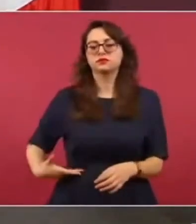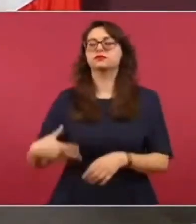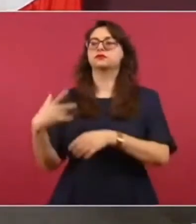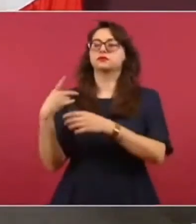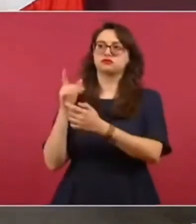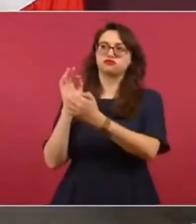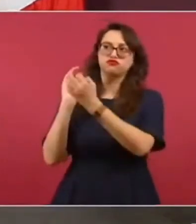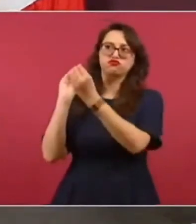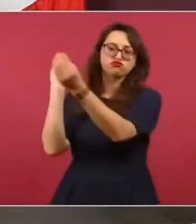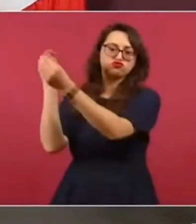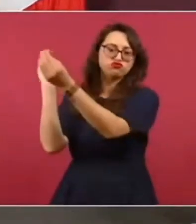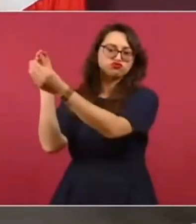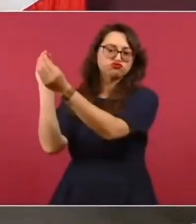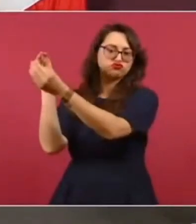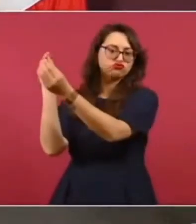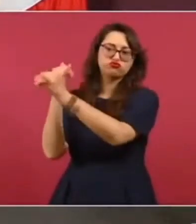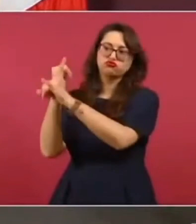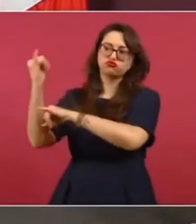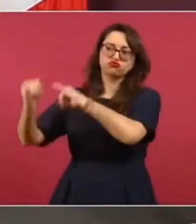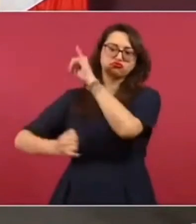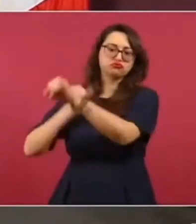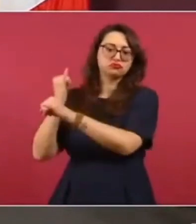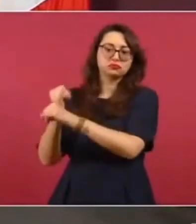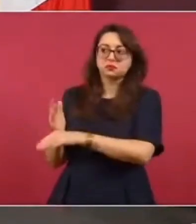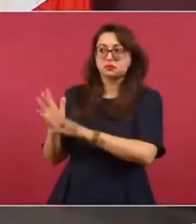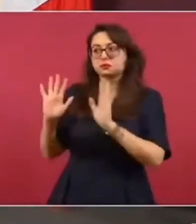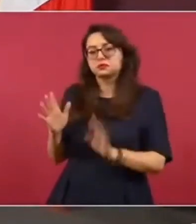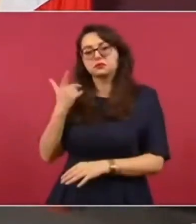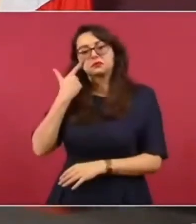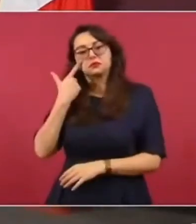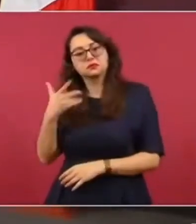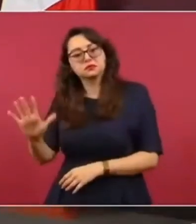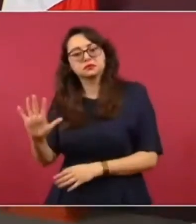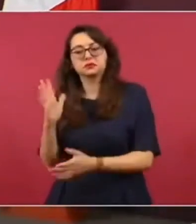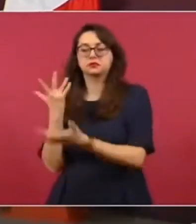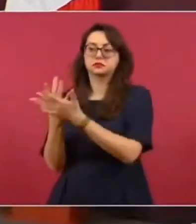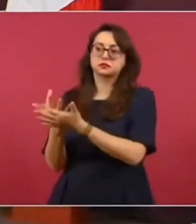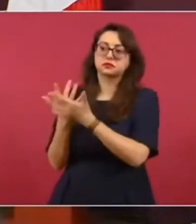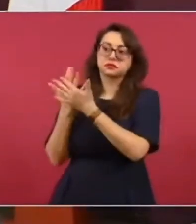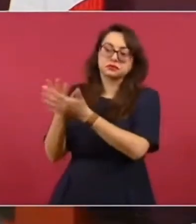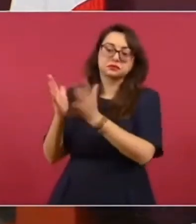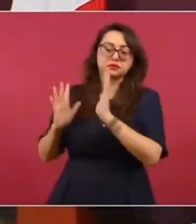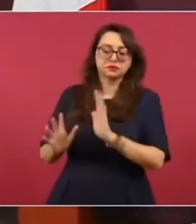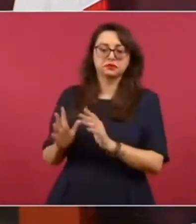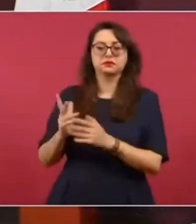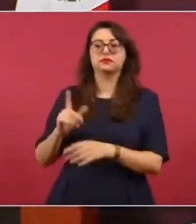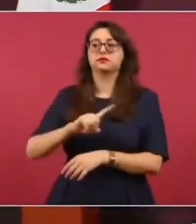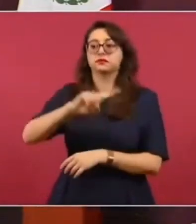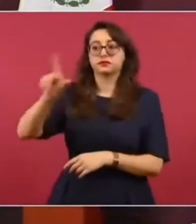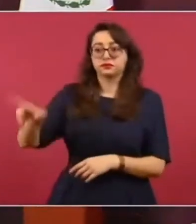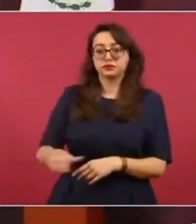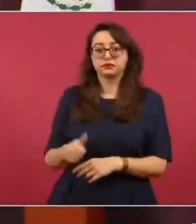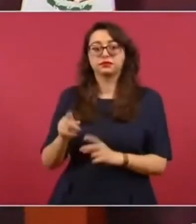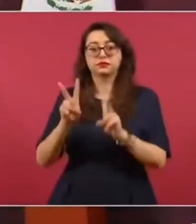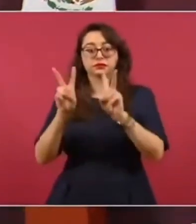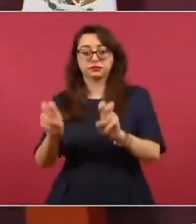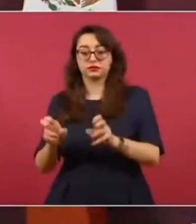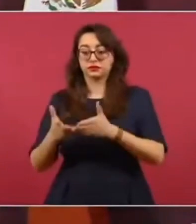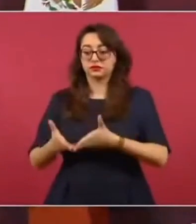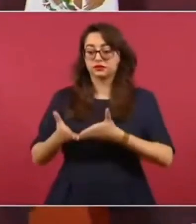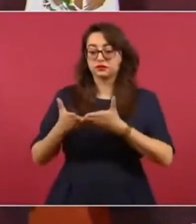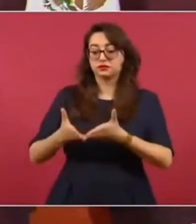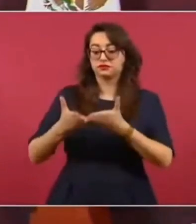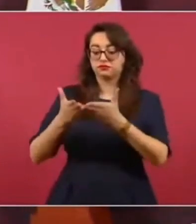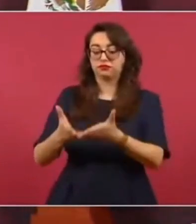esperamos que pronto se emite una resolución favorable al Estado mexicano. Respecto de lo que comenta del amparo del